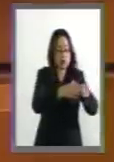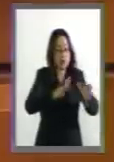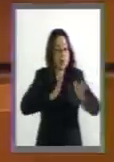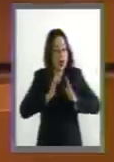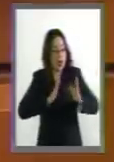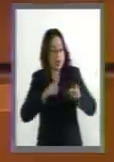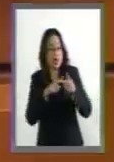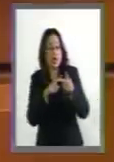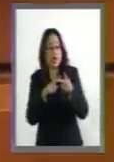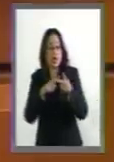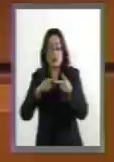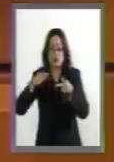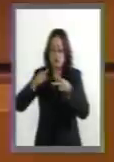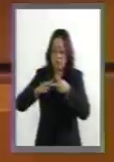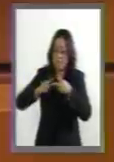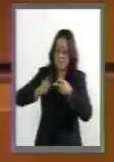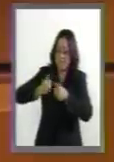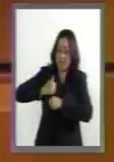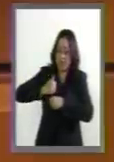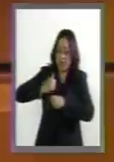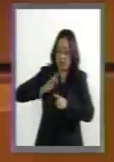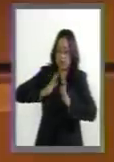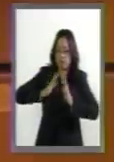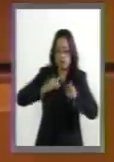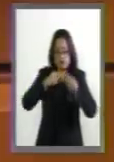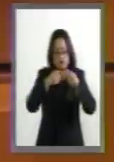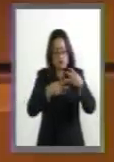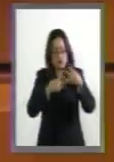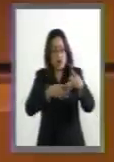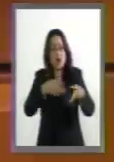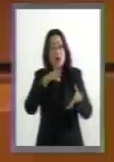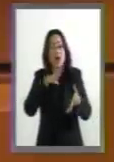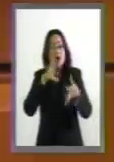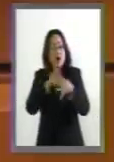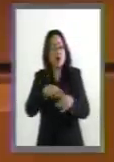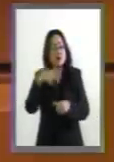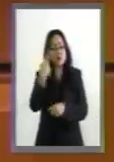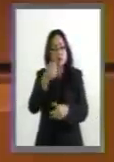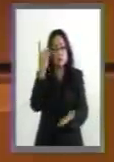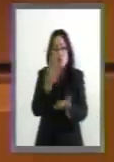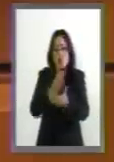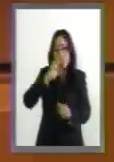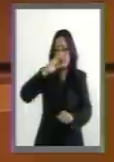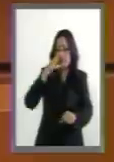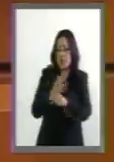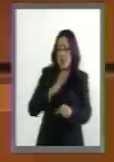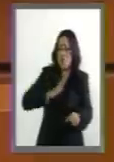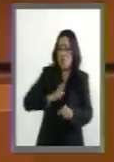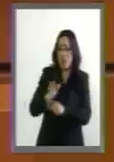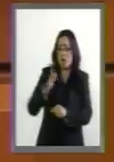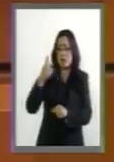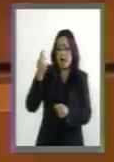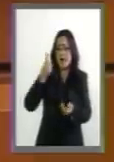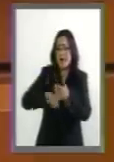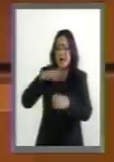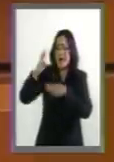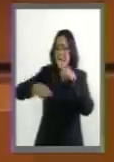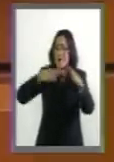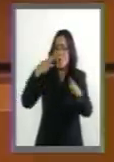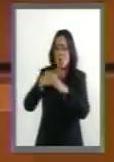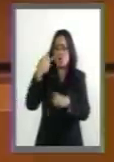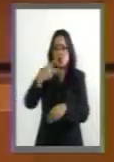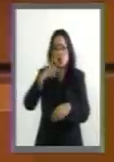de México, es militar. El ejército tiene una función letal en todos los países del mundo.